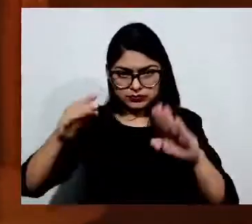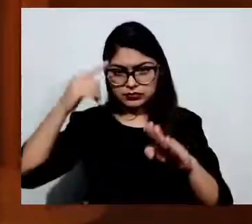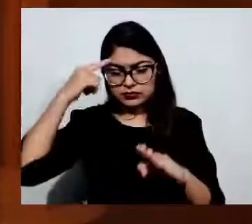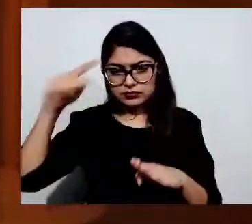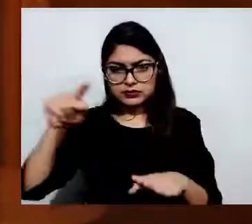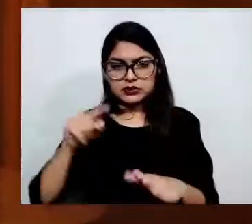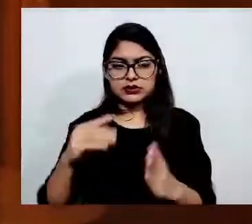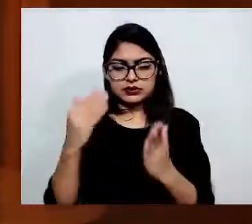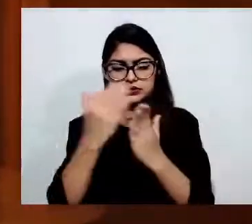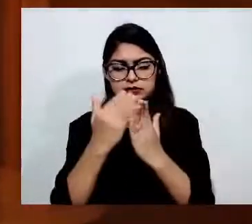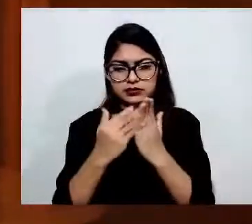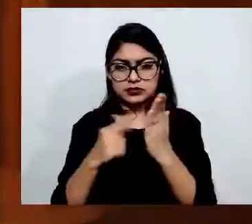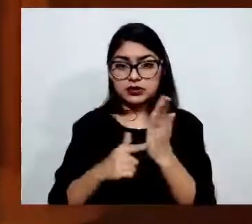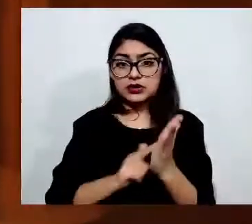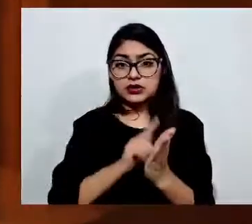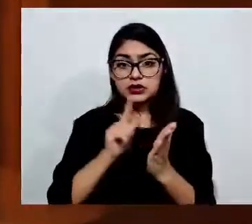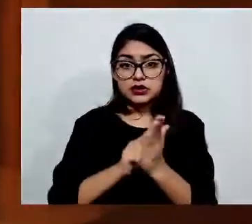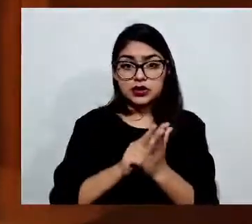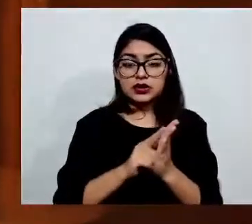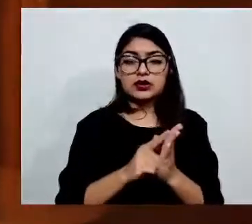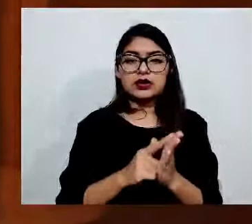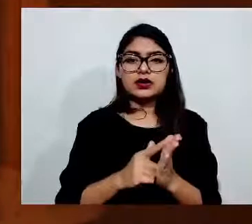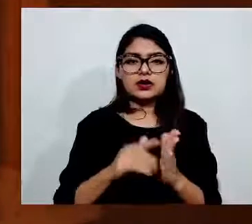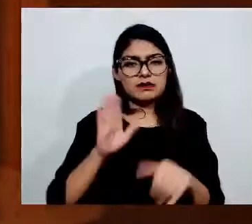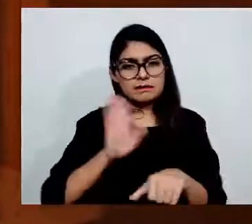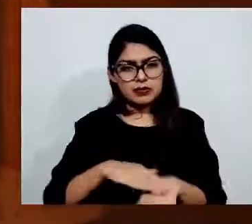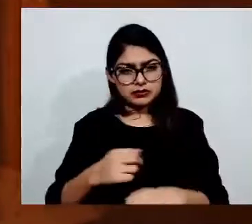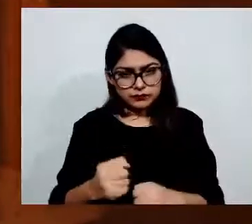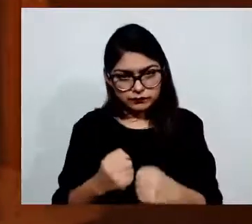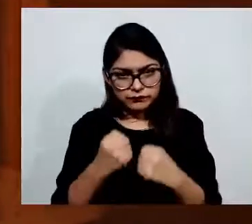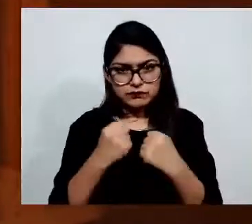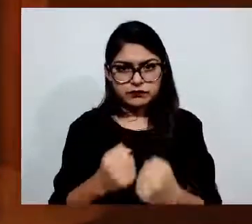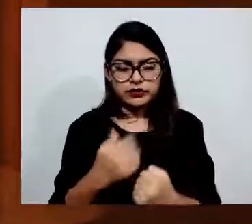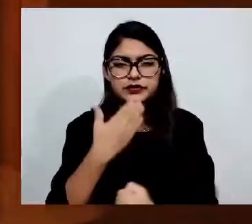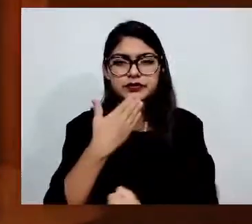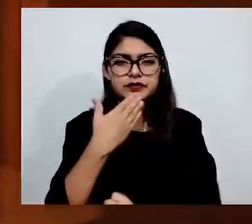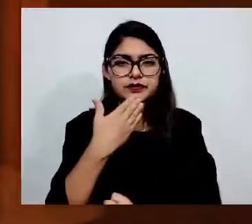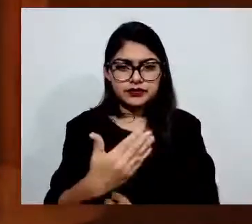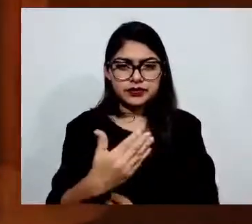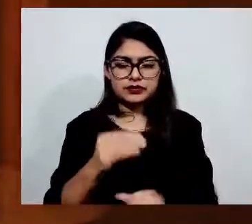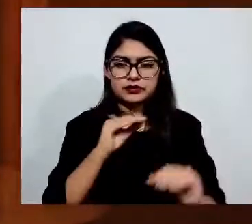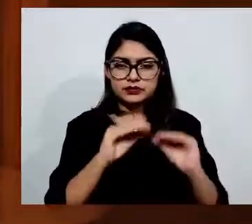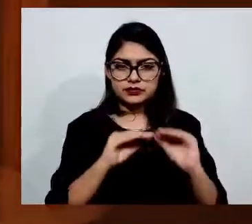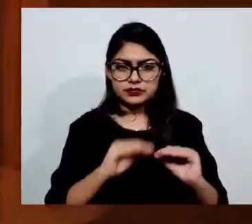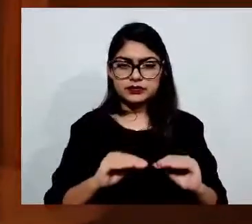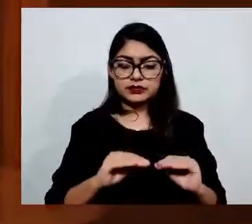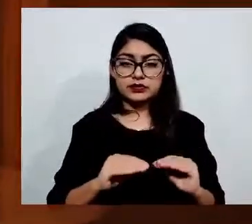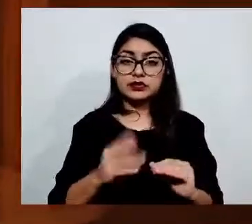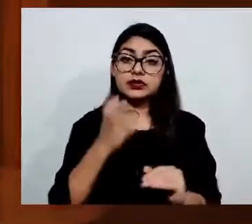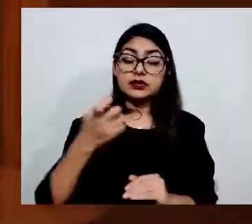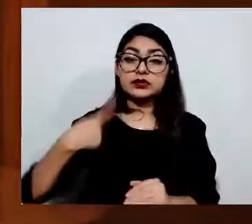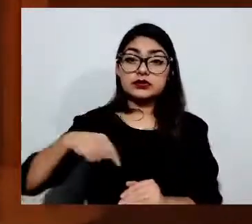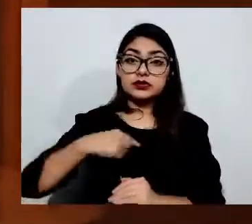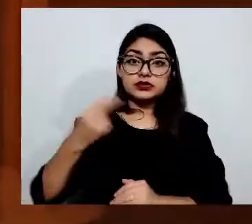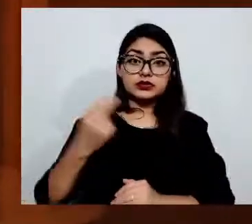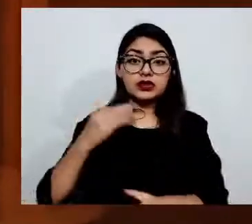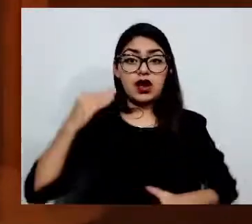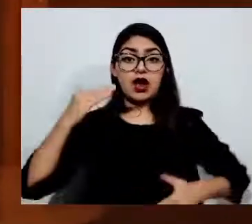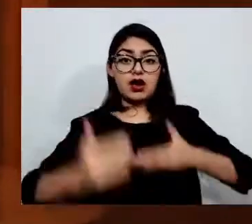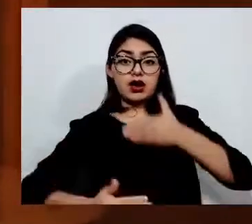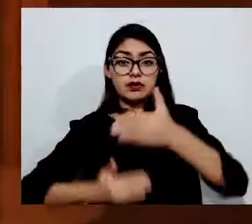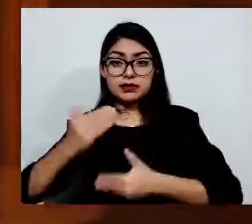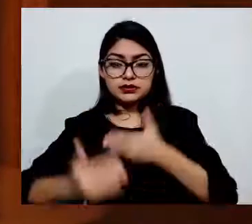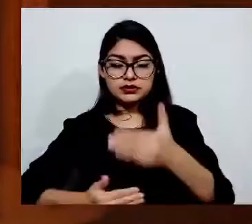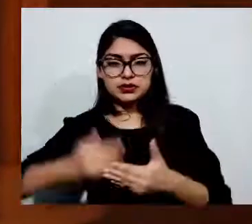contamos. Para lo cual, es necesario avanzar en la importante tarea de dar a conocer a las personas